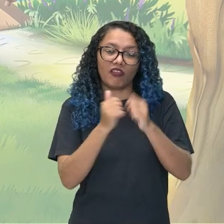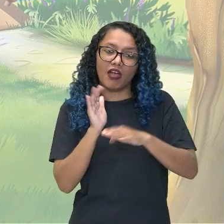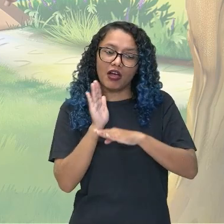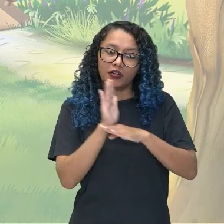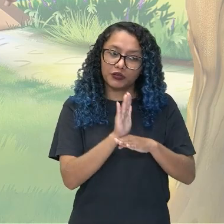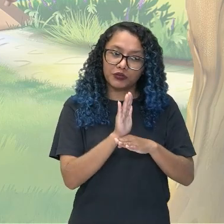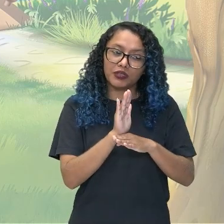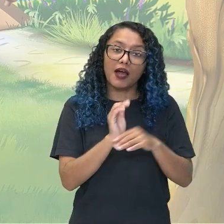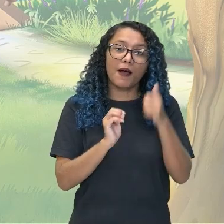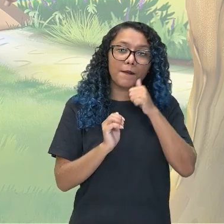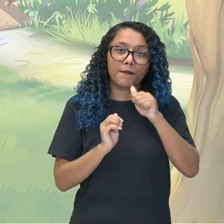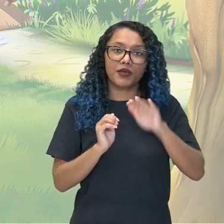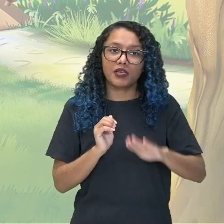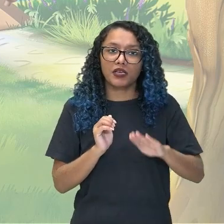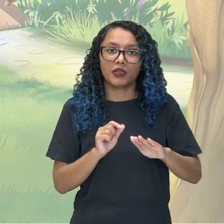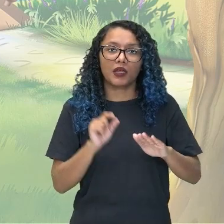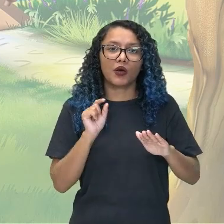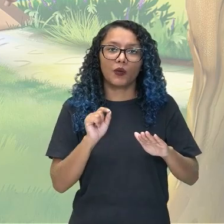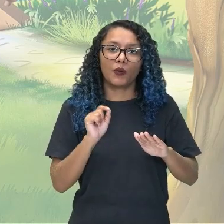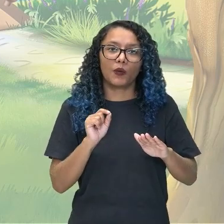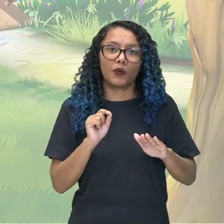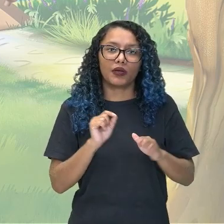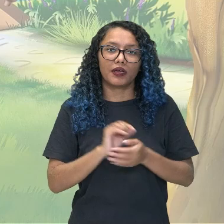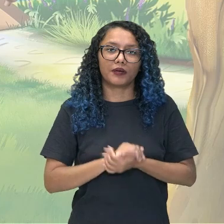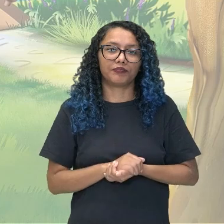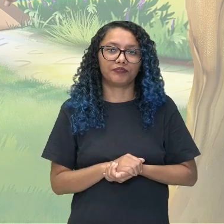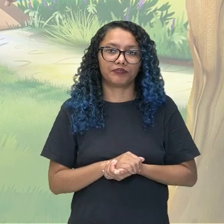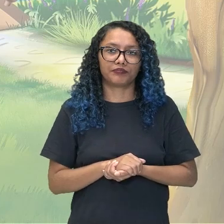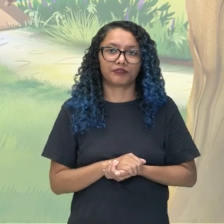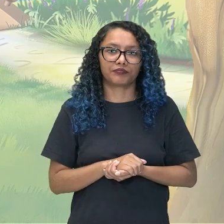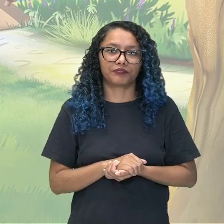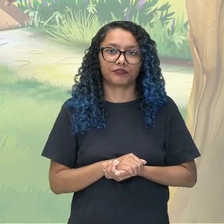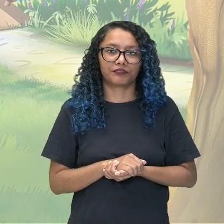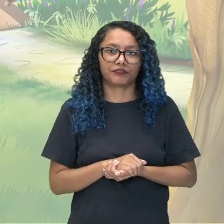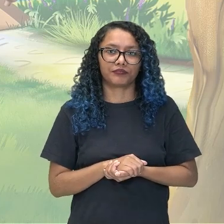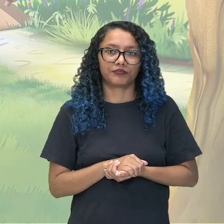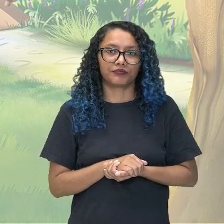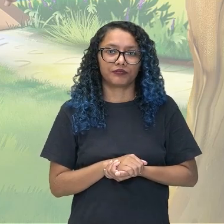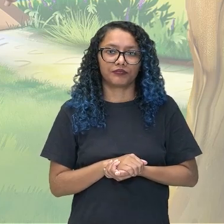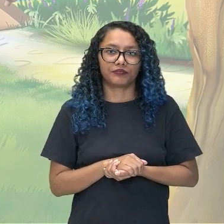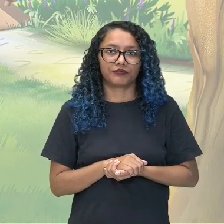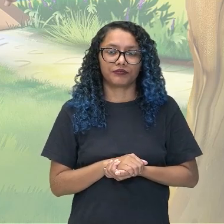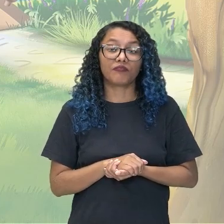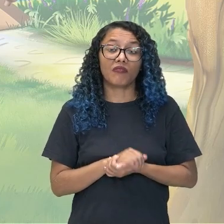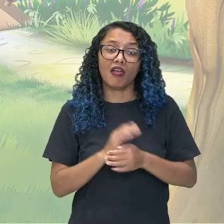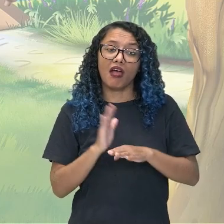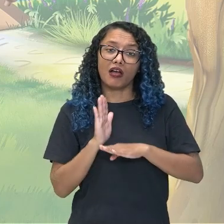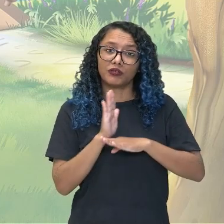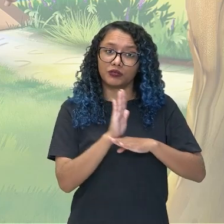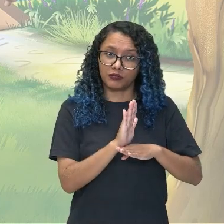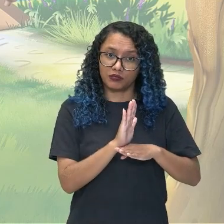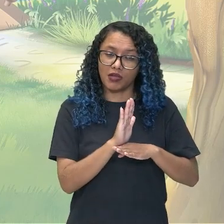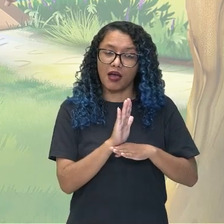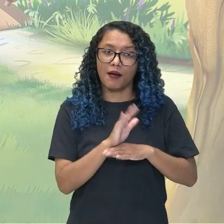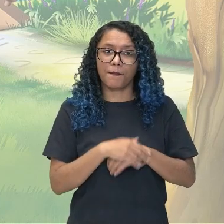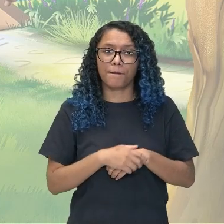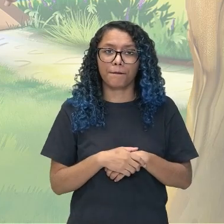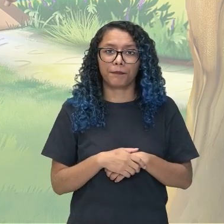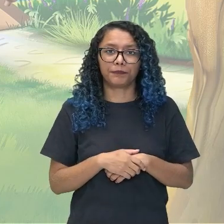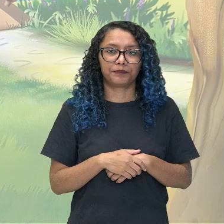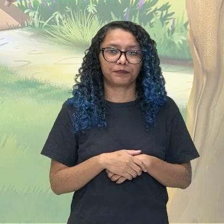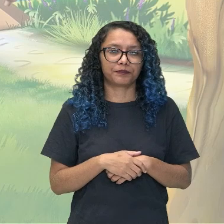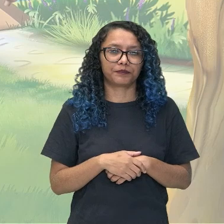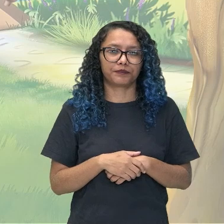regalándole una de sus plumas. Entonces, la águila dourada va a ayudar a nuestra protagonista.